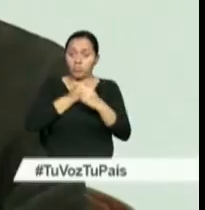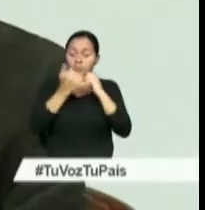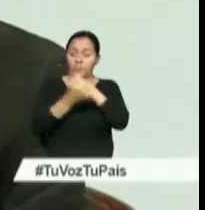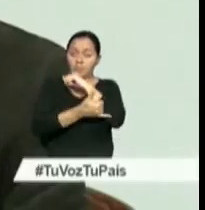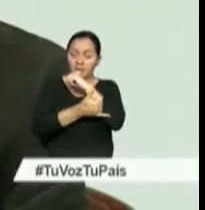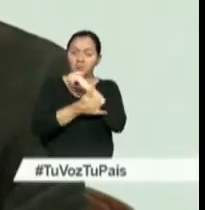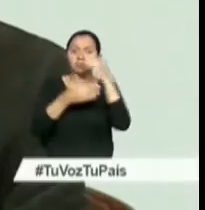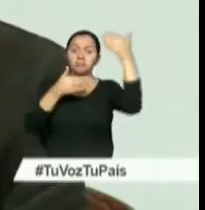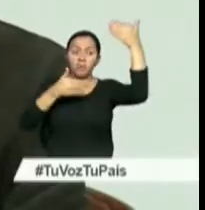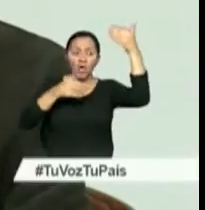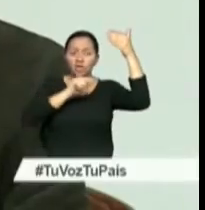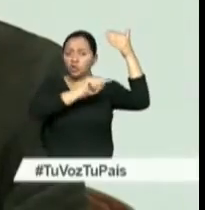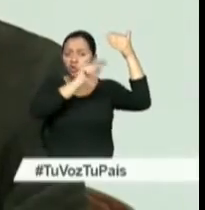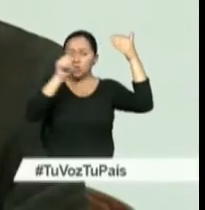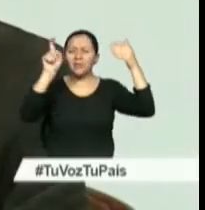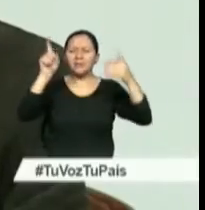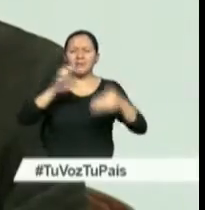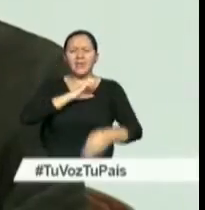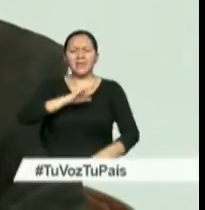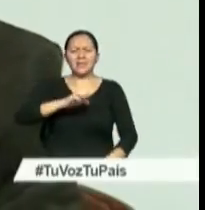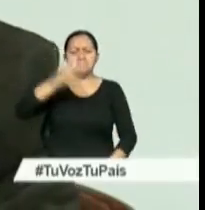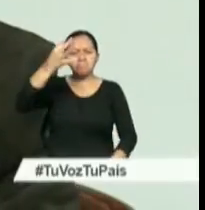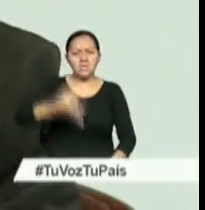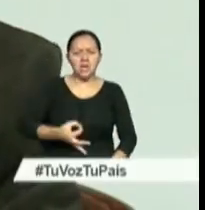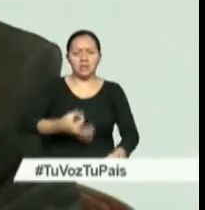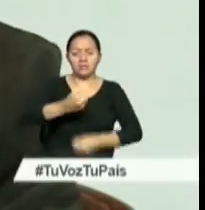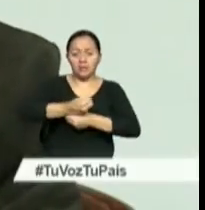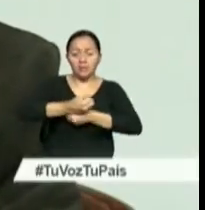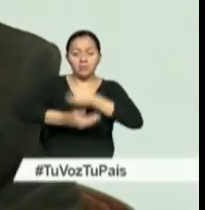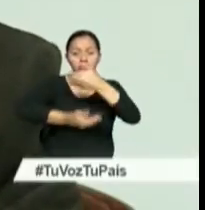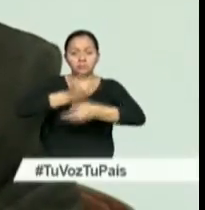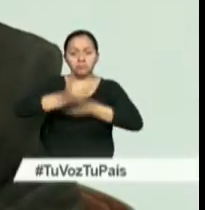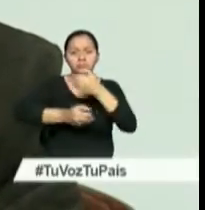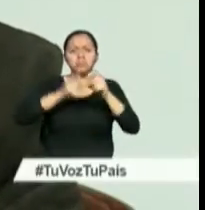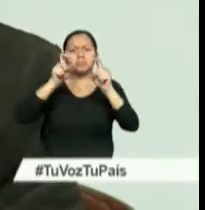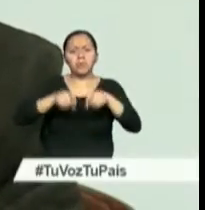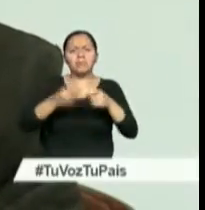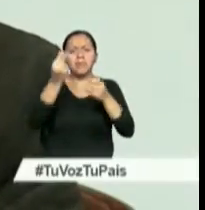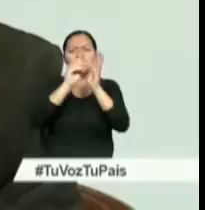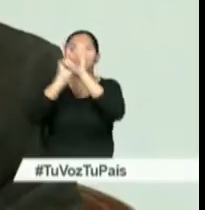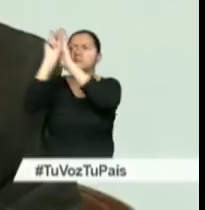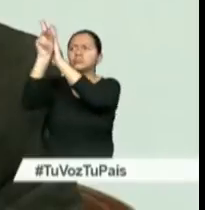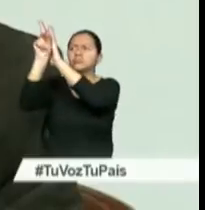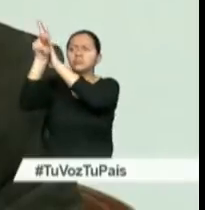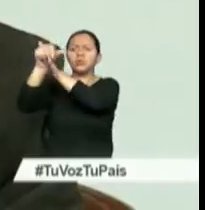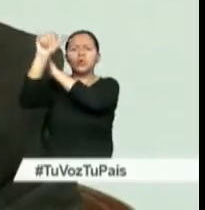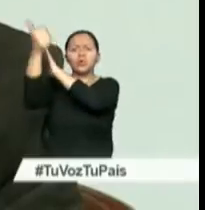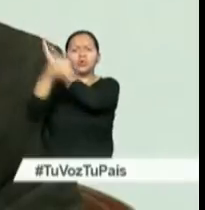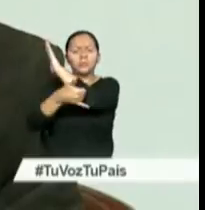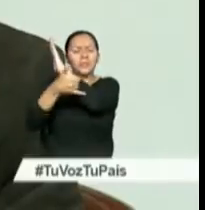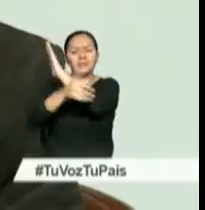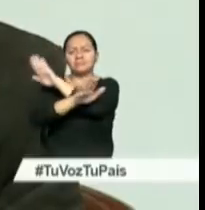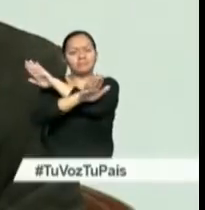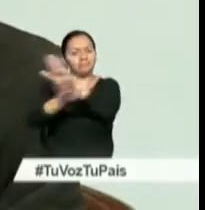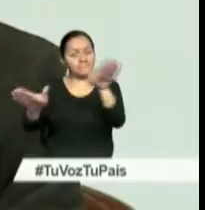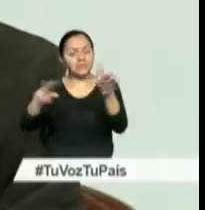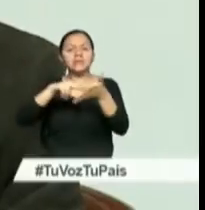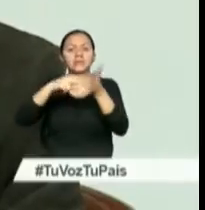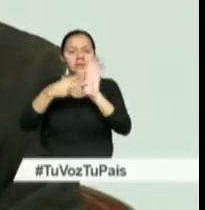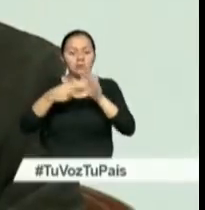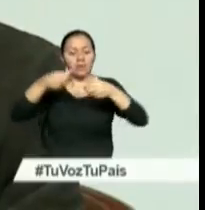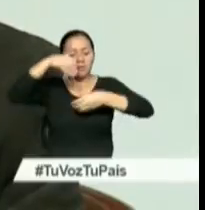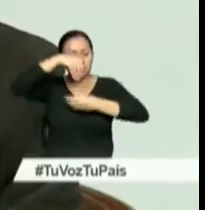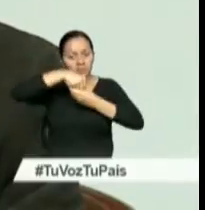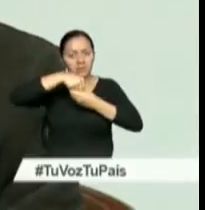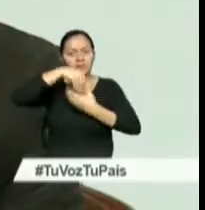la clase política, efectivamente no pueda trasladar sus activos financieros a